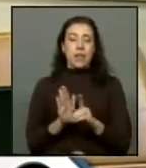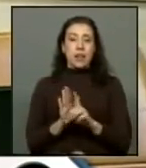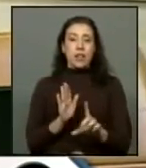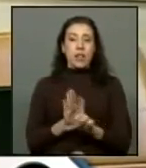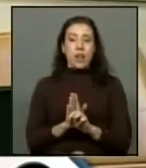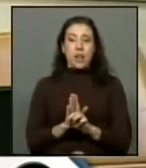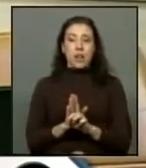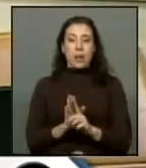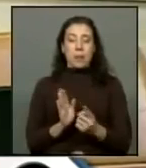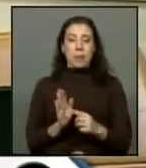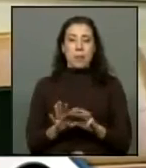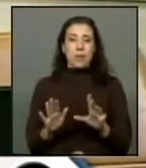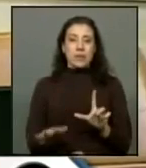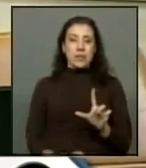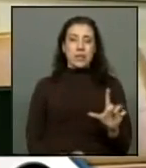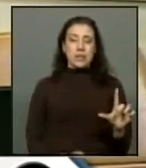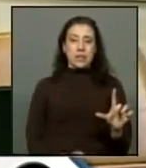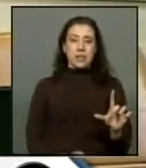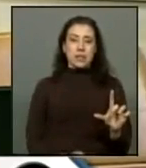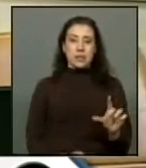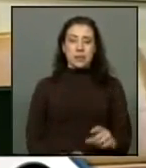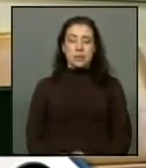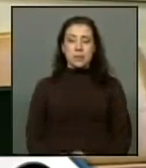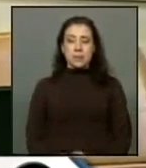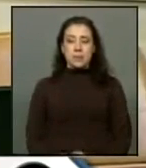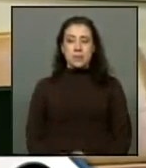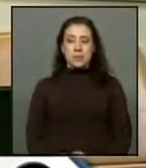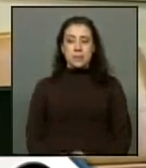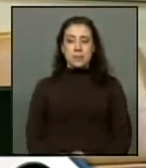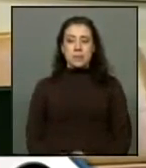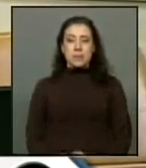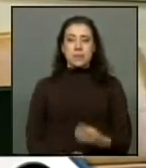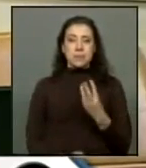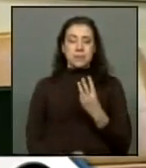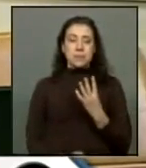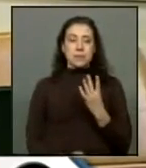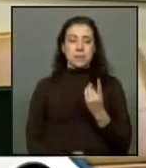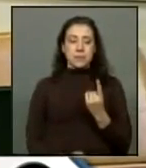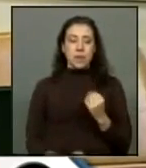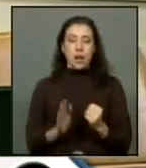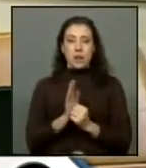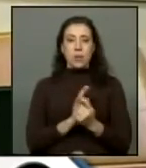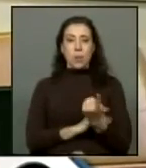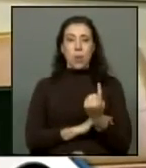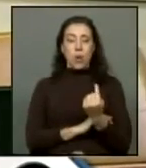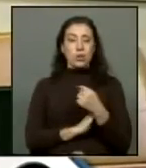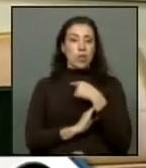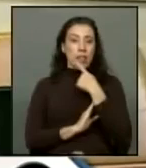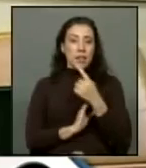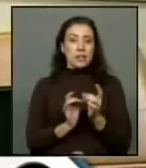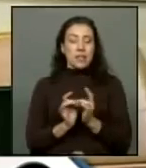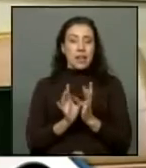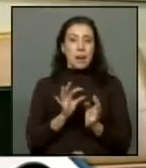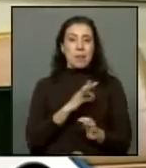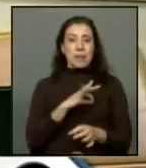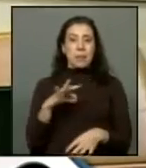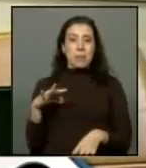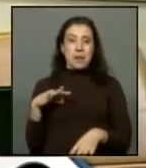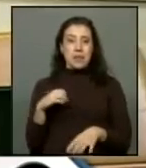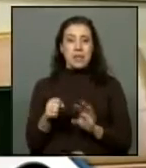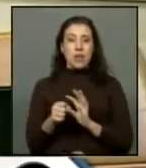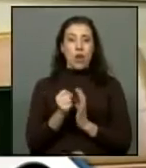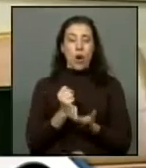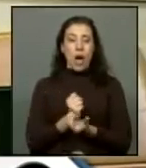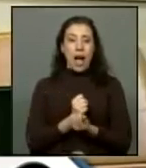ley de 1977, el número 341 en su artículo 11 dice claramente que el Ministerio de